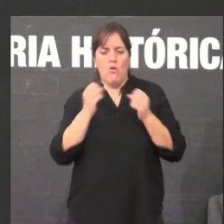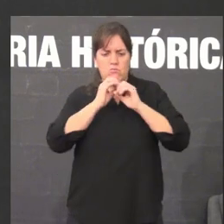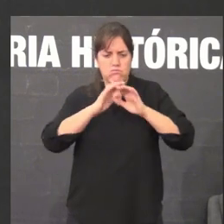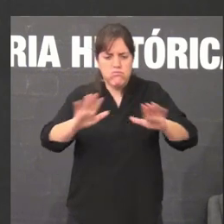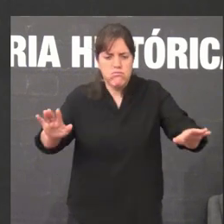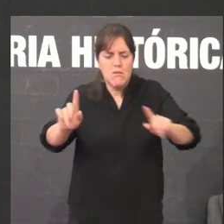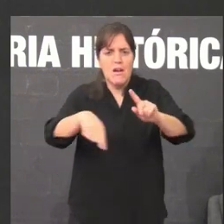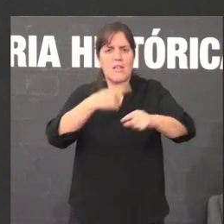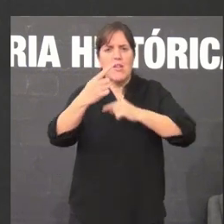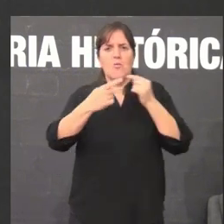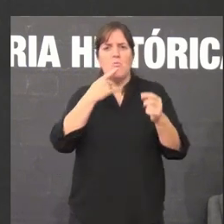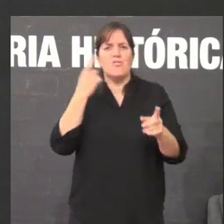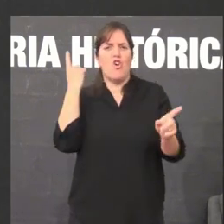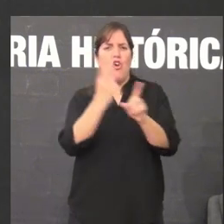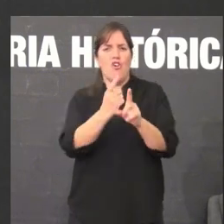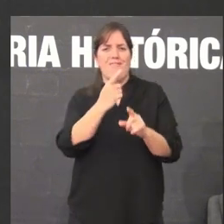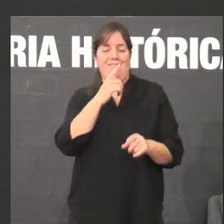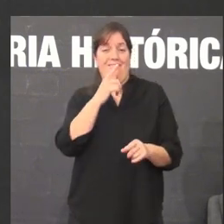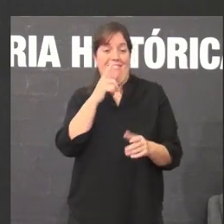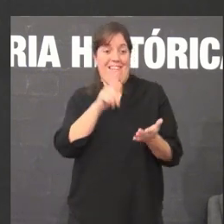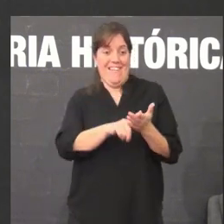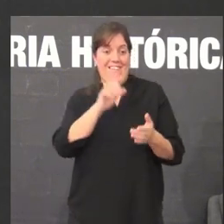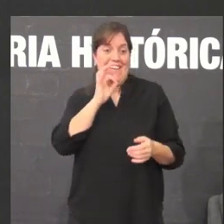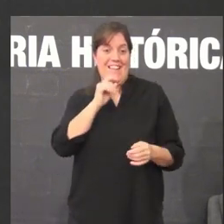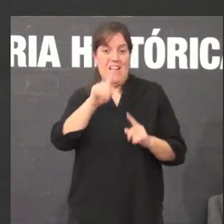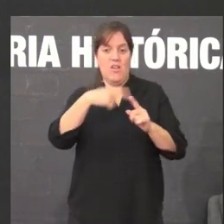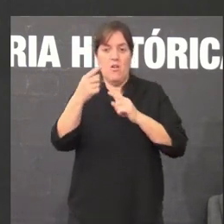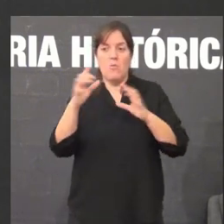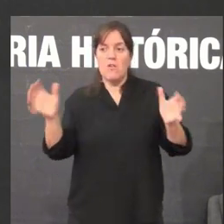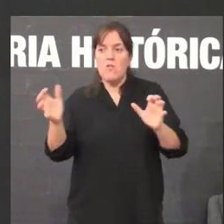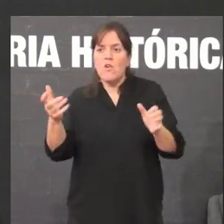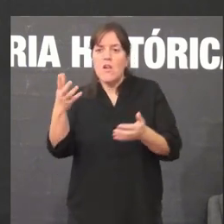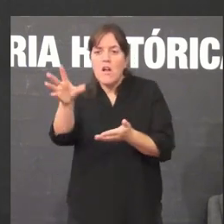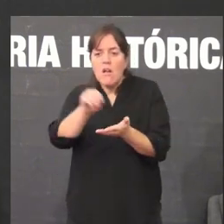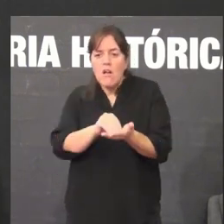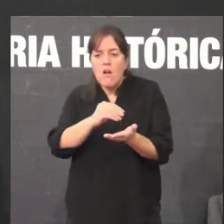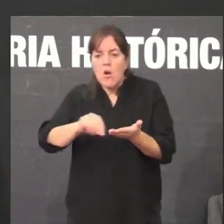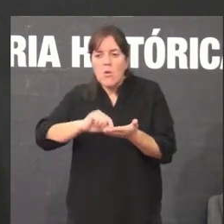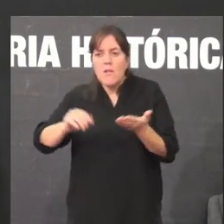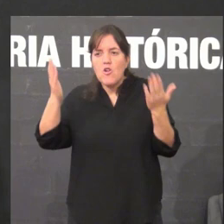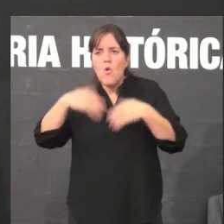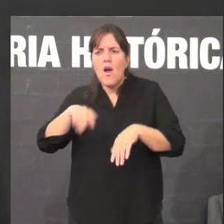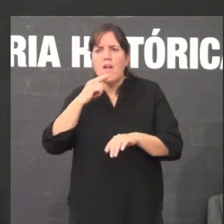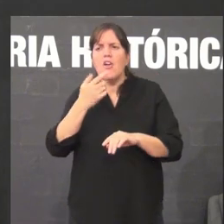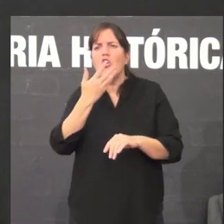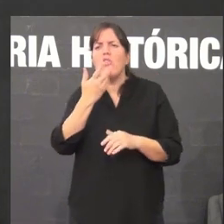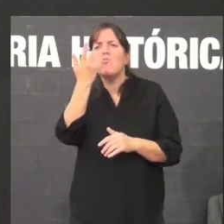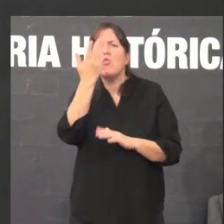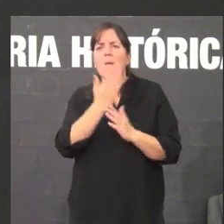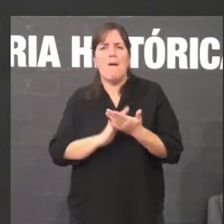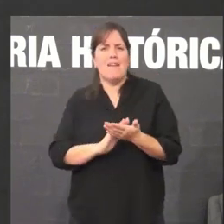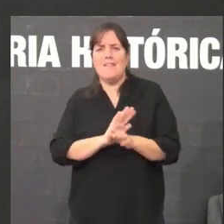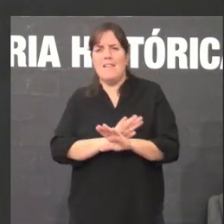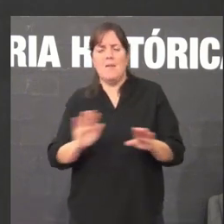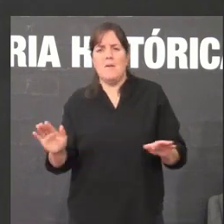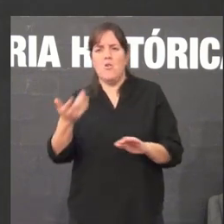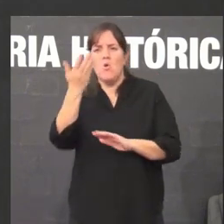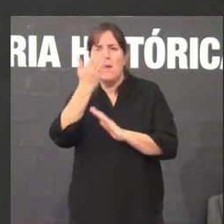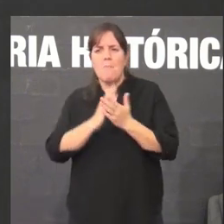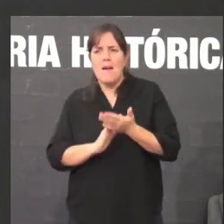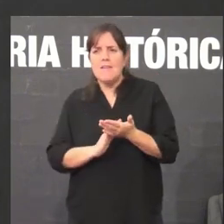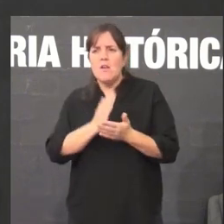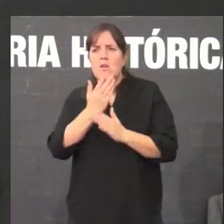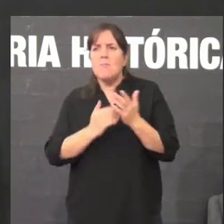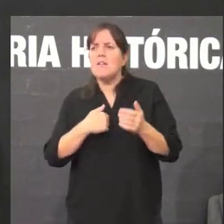golpe de Estado contra o galego non estaban documentadas. E só conhecemos unha parte, só conhecemos unha parte das campañas radiofónicas